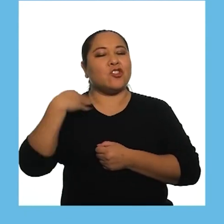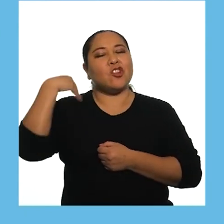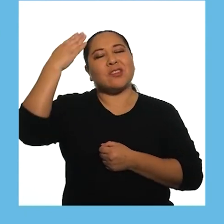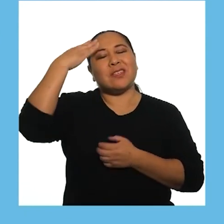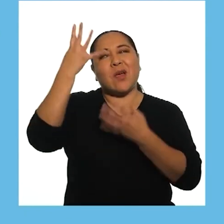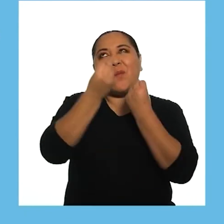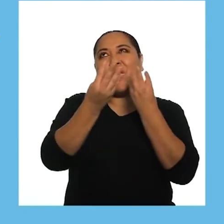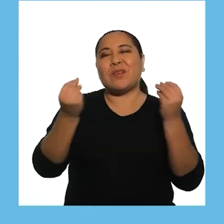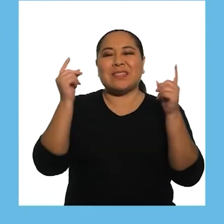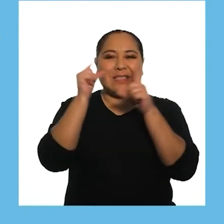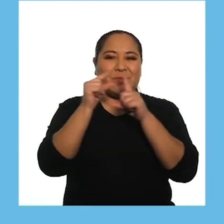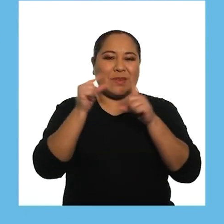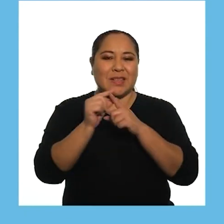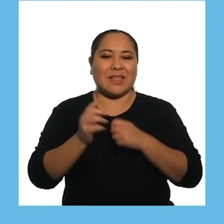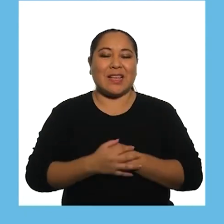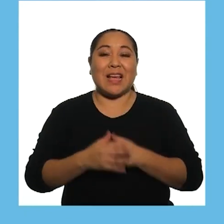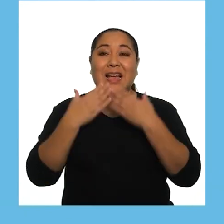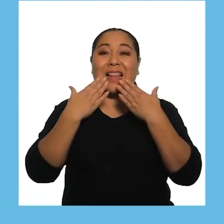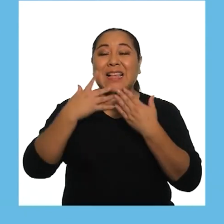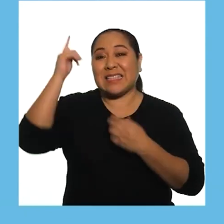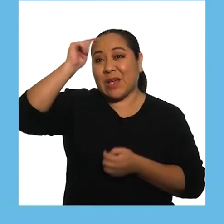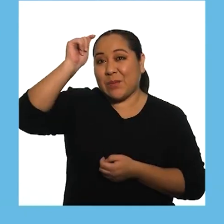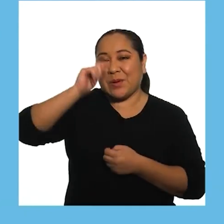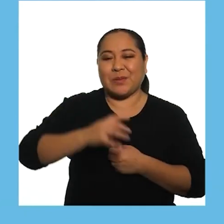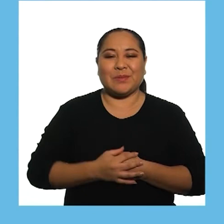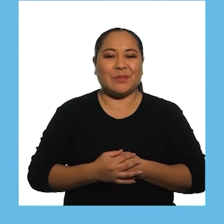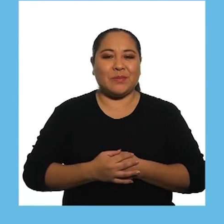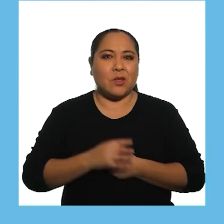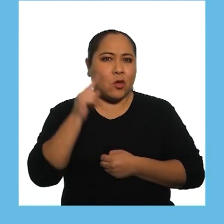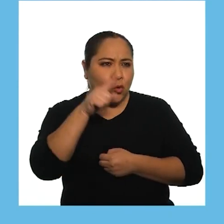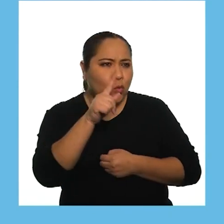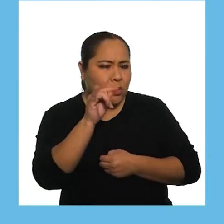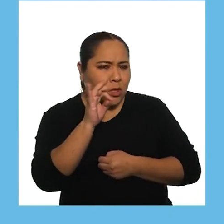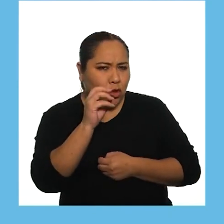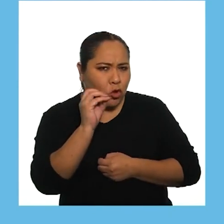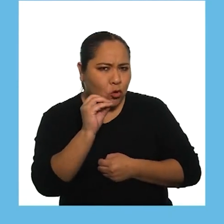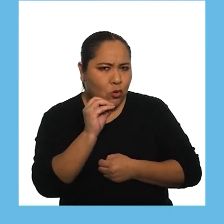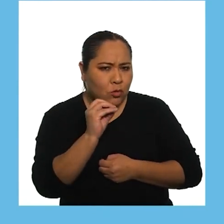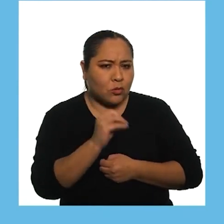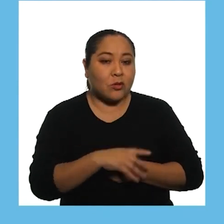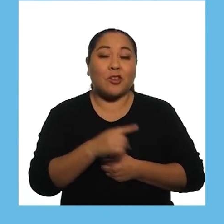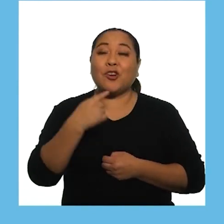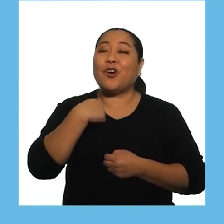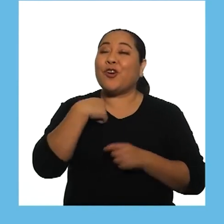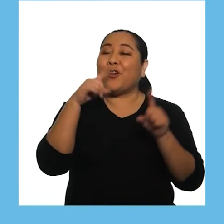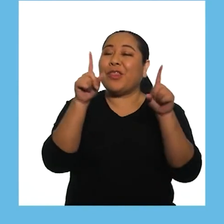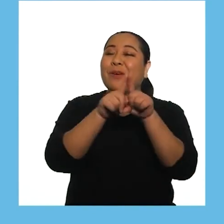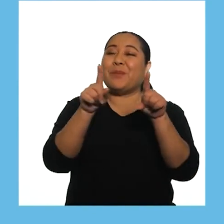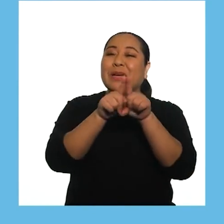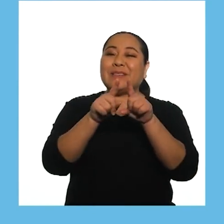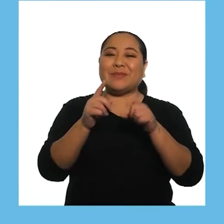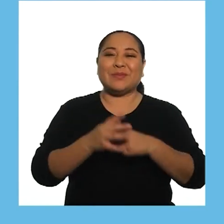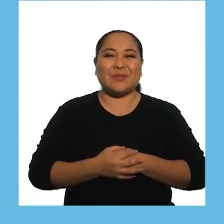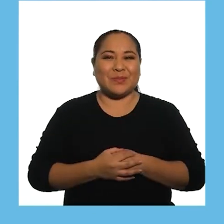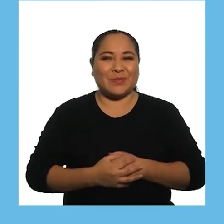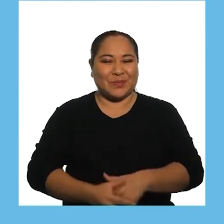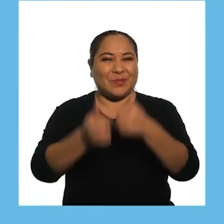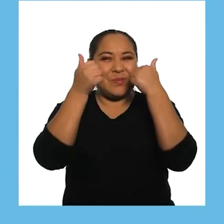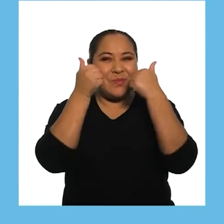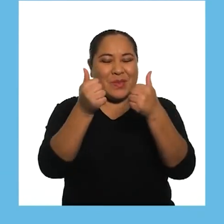Daniel Yo me sé Muchas palabras Gracias a Paul ¿Y tú Tito? Yo también